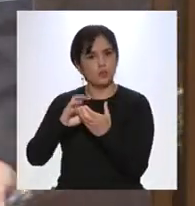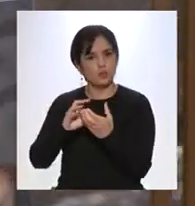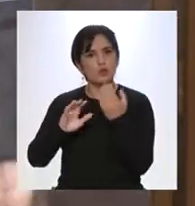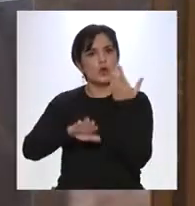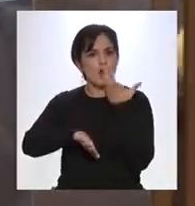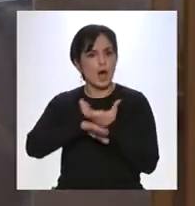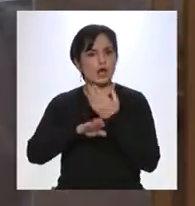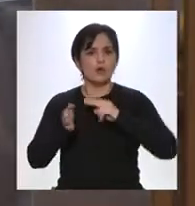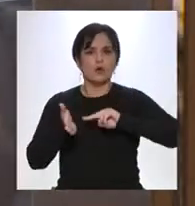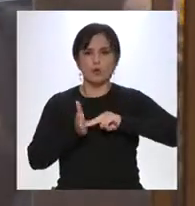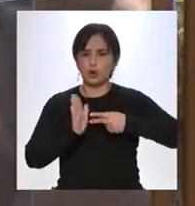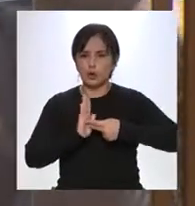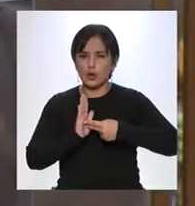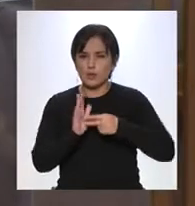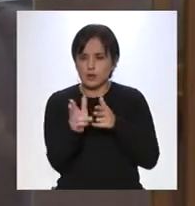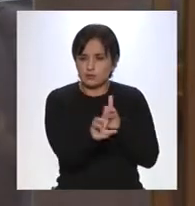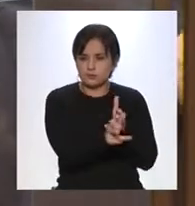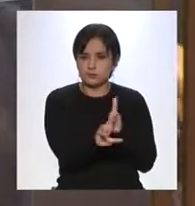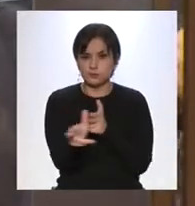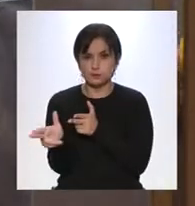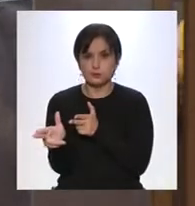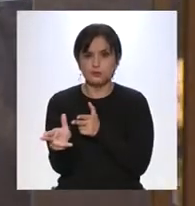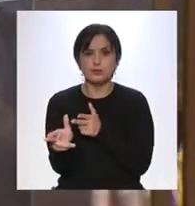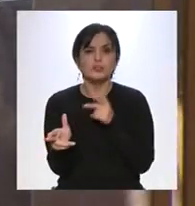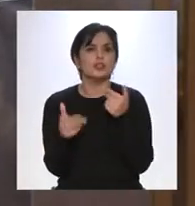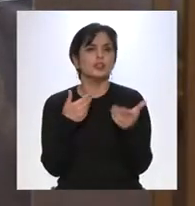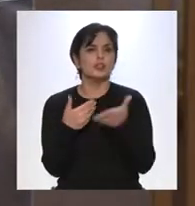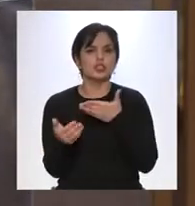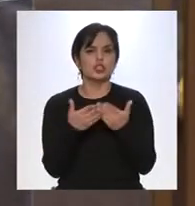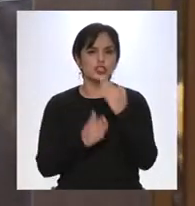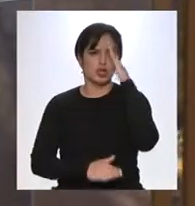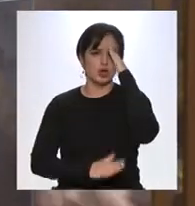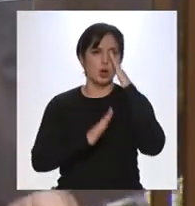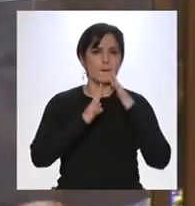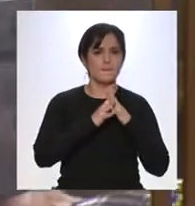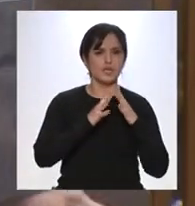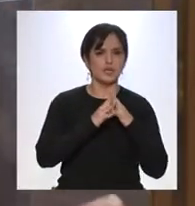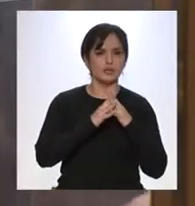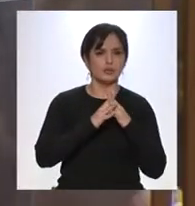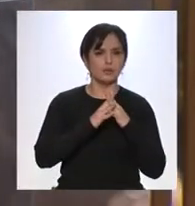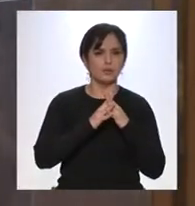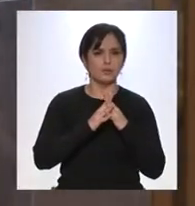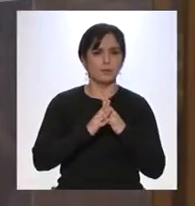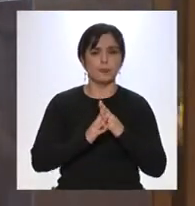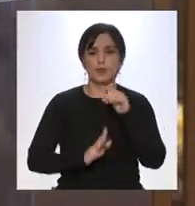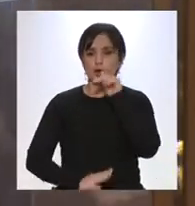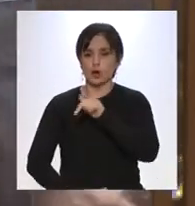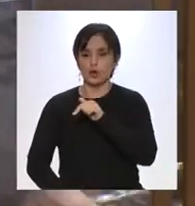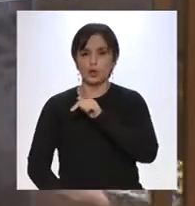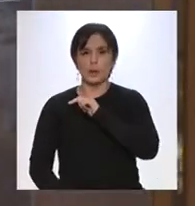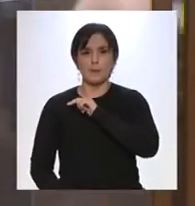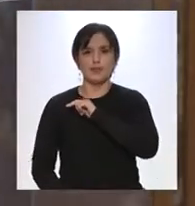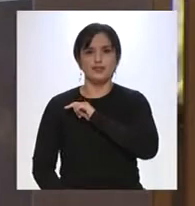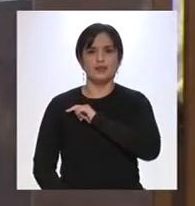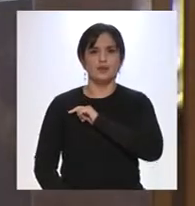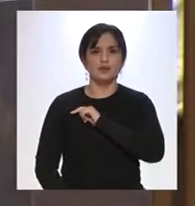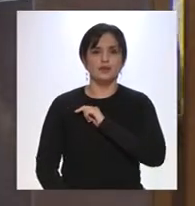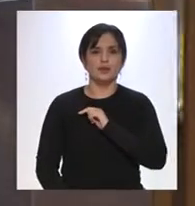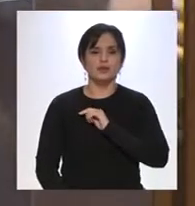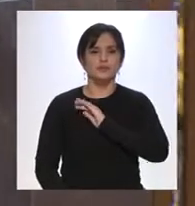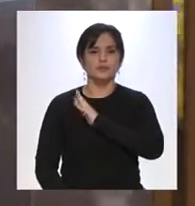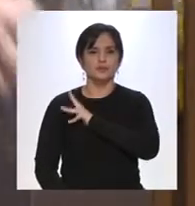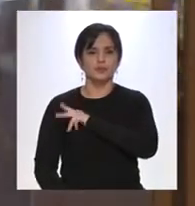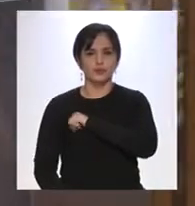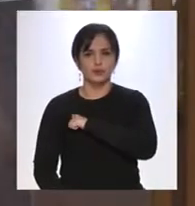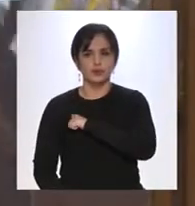conflicto armado y en donde la fuerza militar que se aplica hoy día sobre Palestina debe terminar. Y